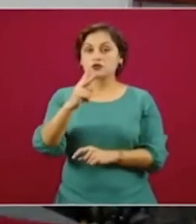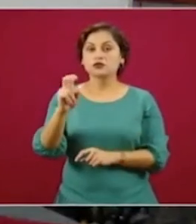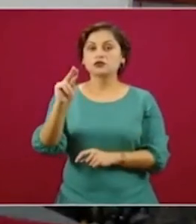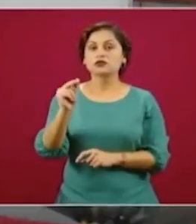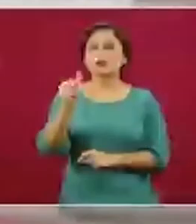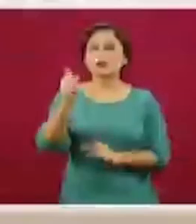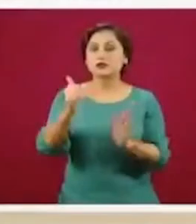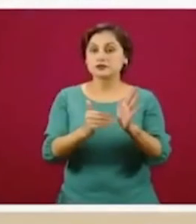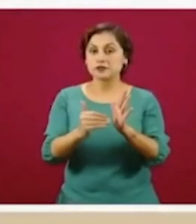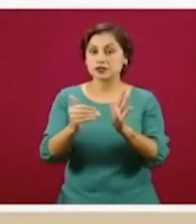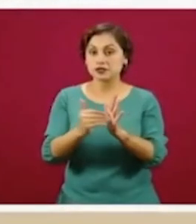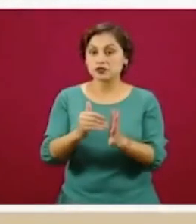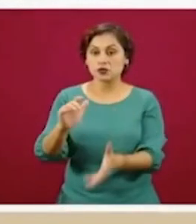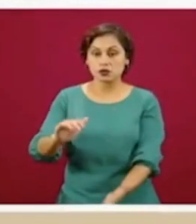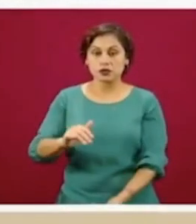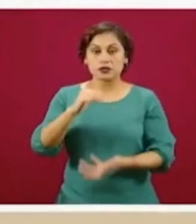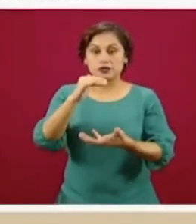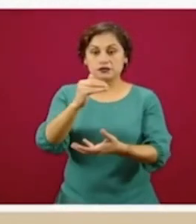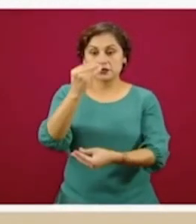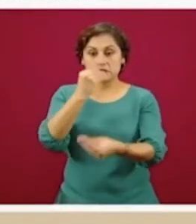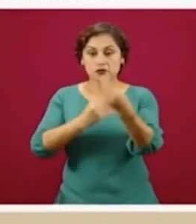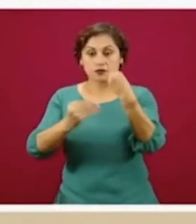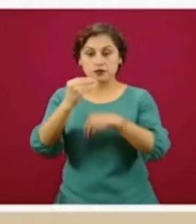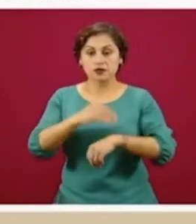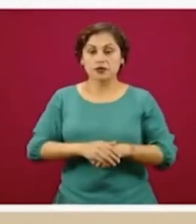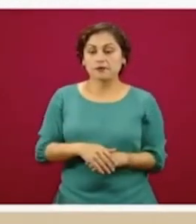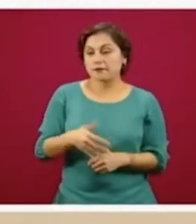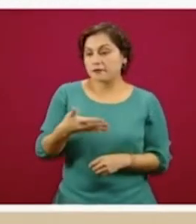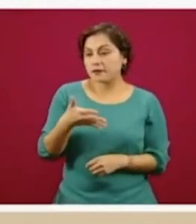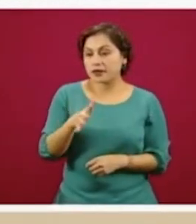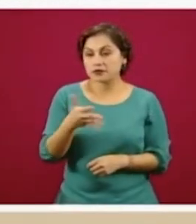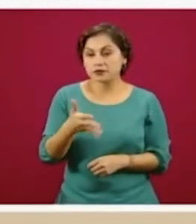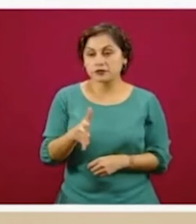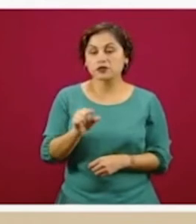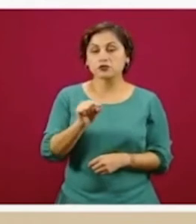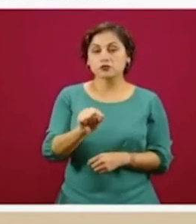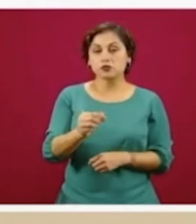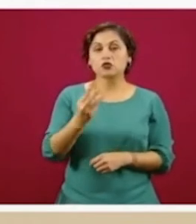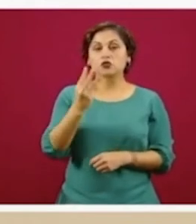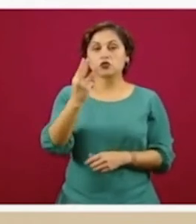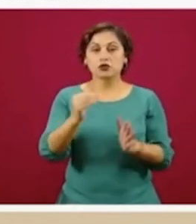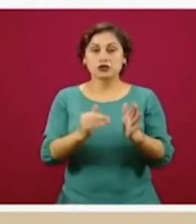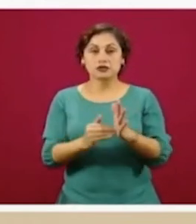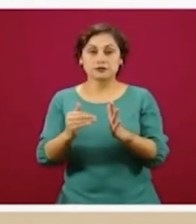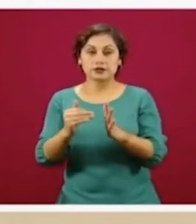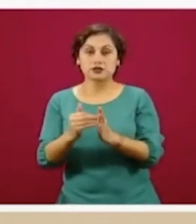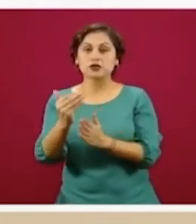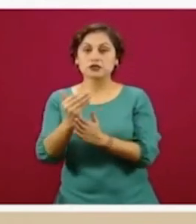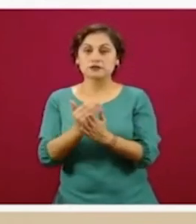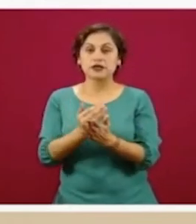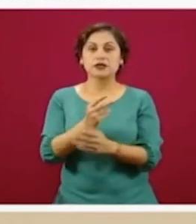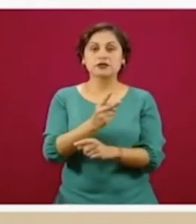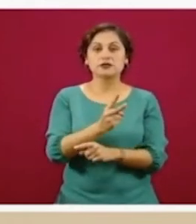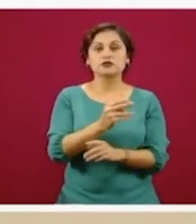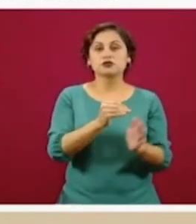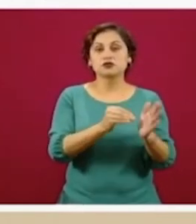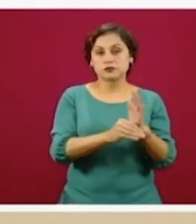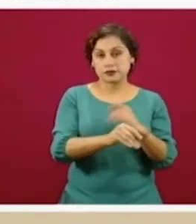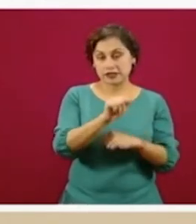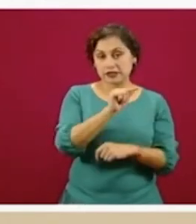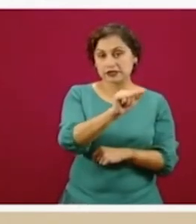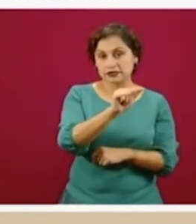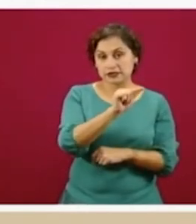alimentos, produjo 0.3 millones de toneladas menos que el año precedente, o sea, del